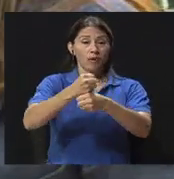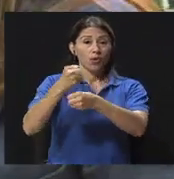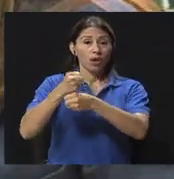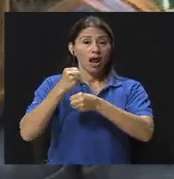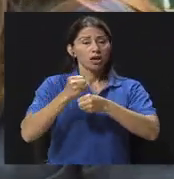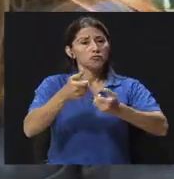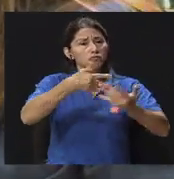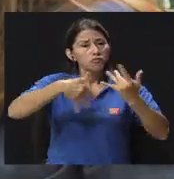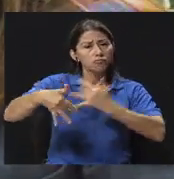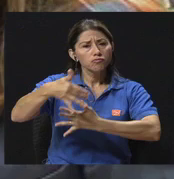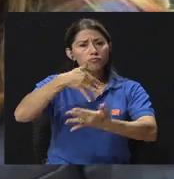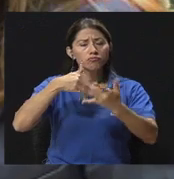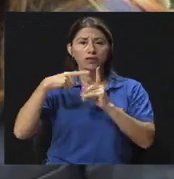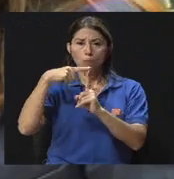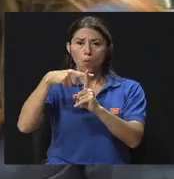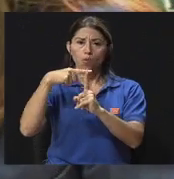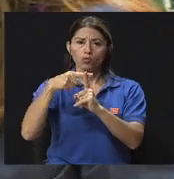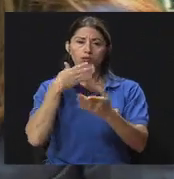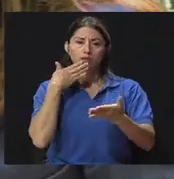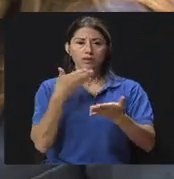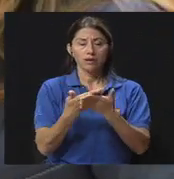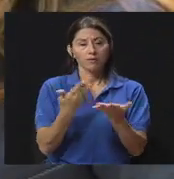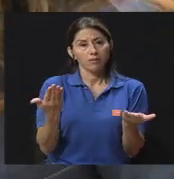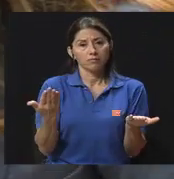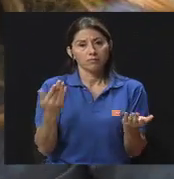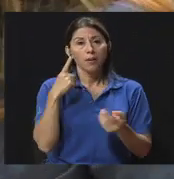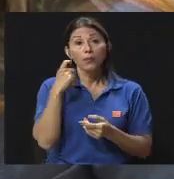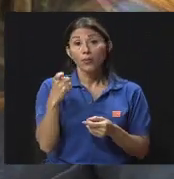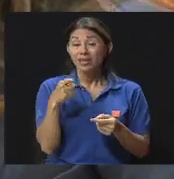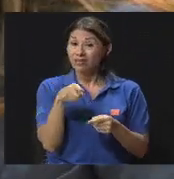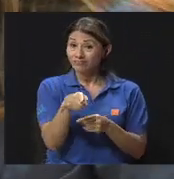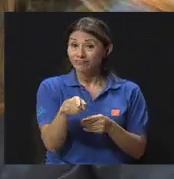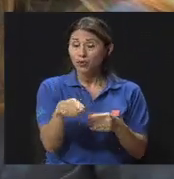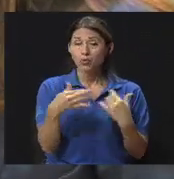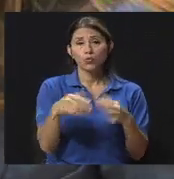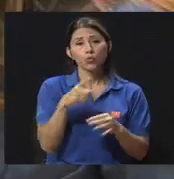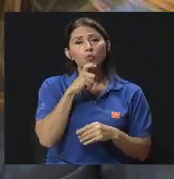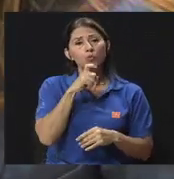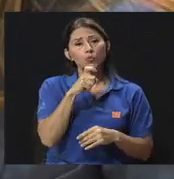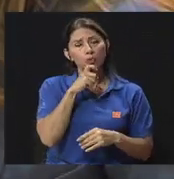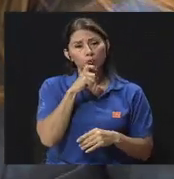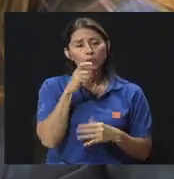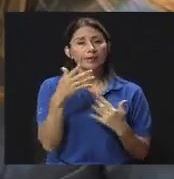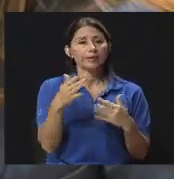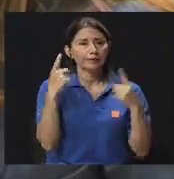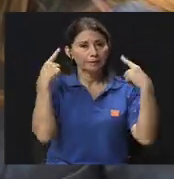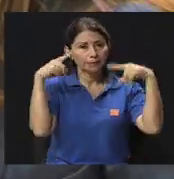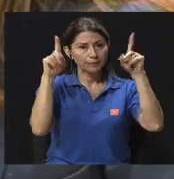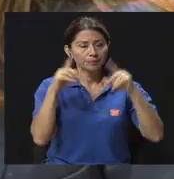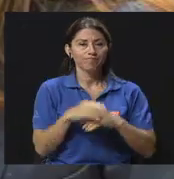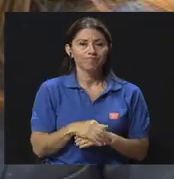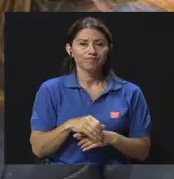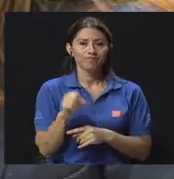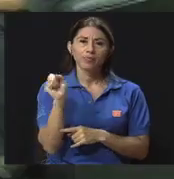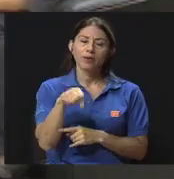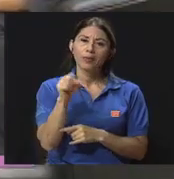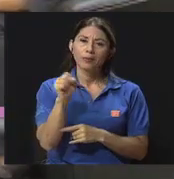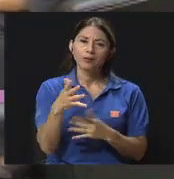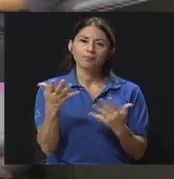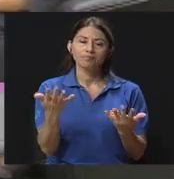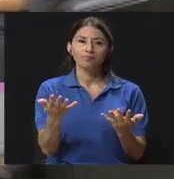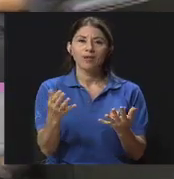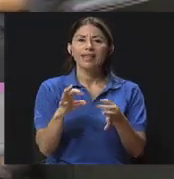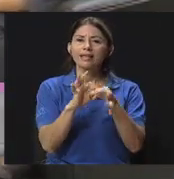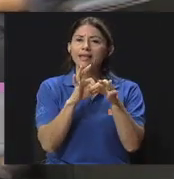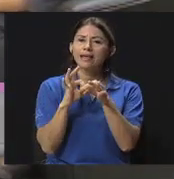Chile? Porque sin duda también tiene efectos, pero también cuesta conseguirla, ¿verdad? Claro. Bueno, tiene que ver con toda